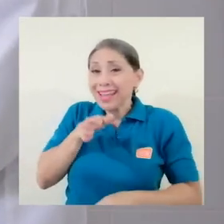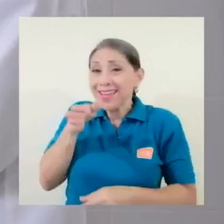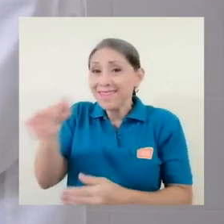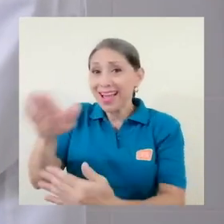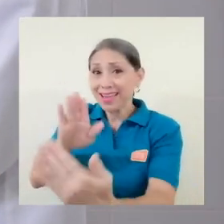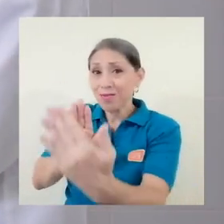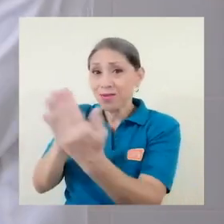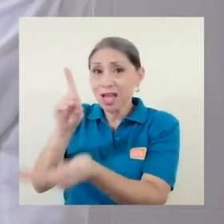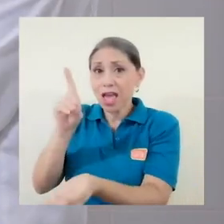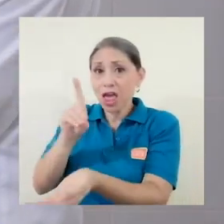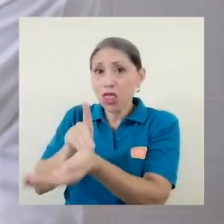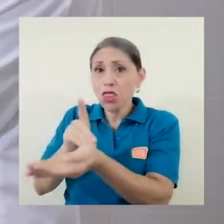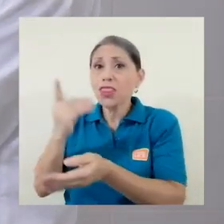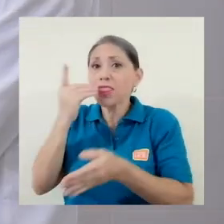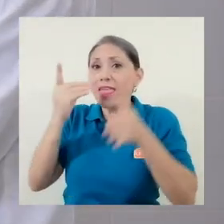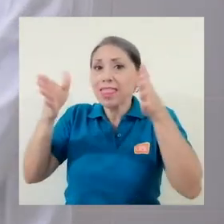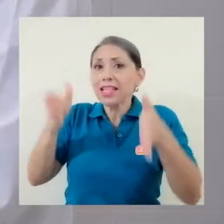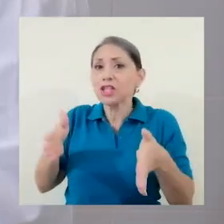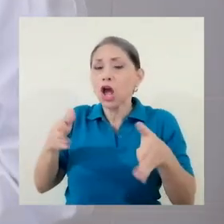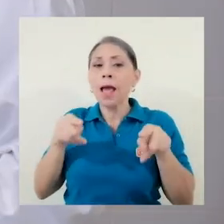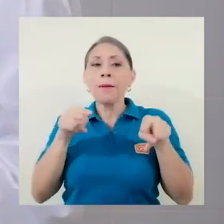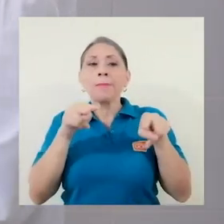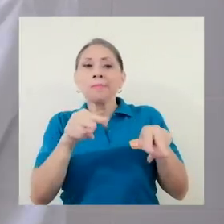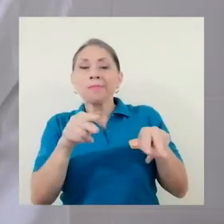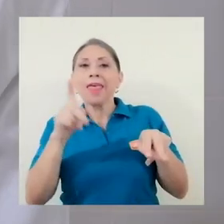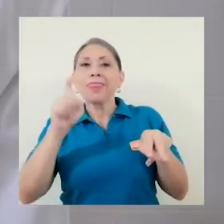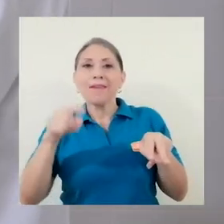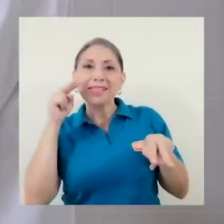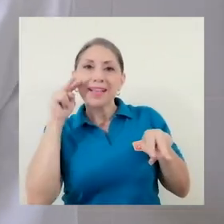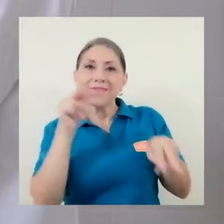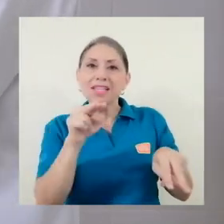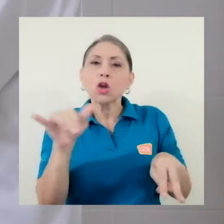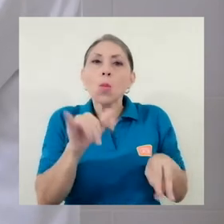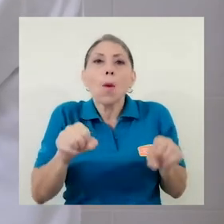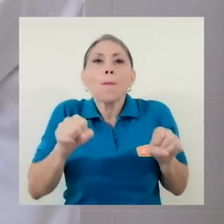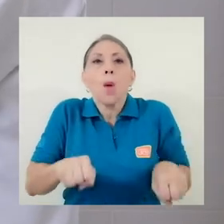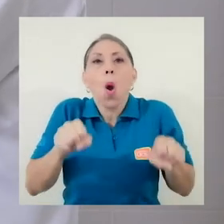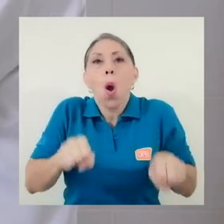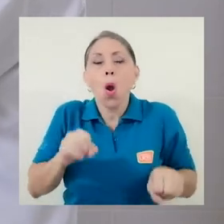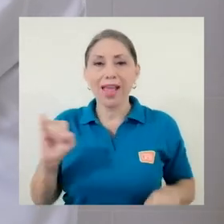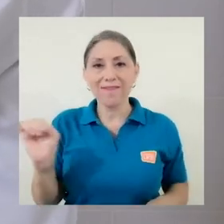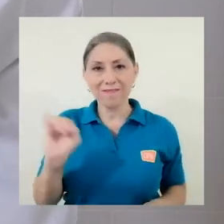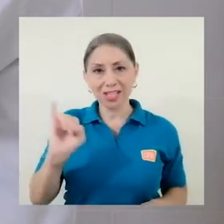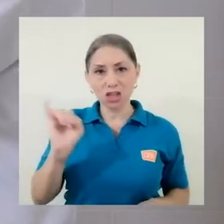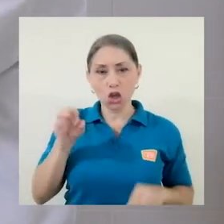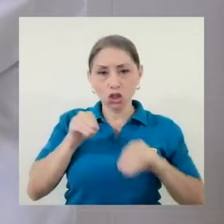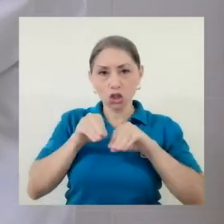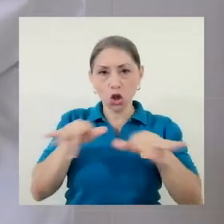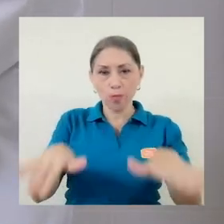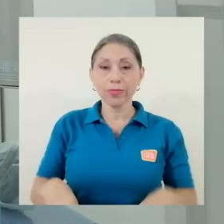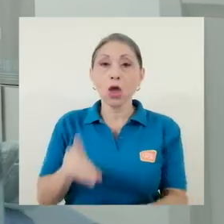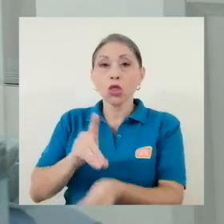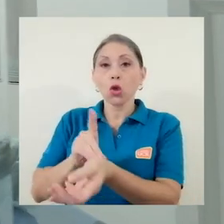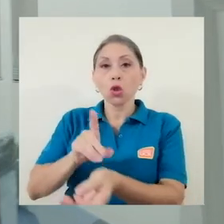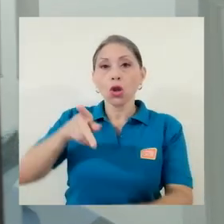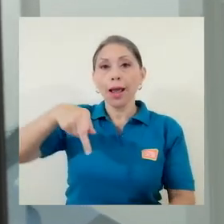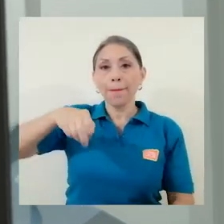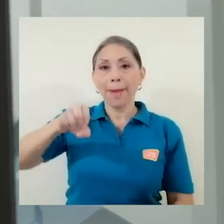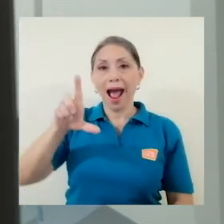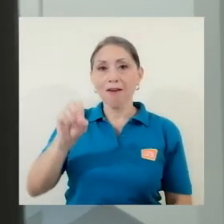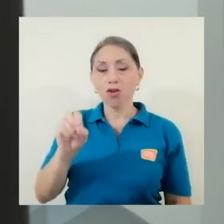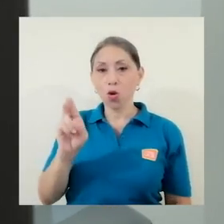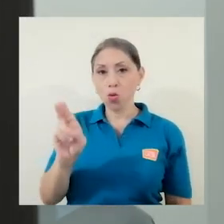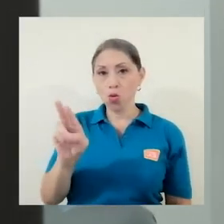la consulta odontológica debe ser considerado como potencialmente infeccioso. El doctor